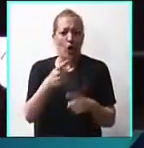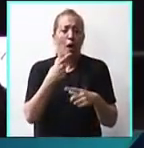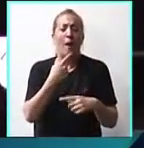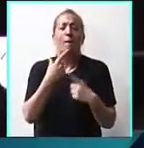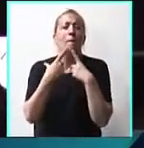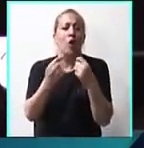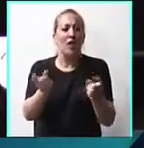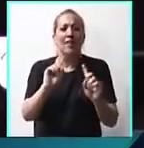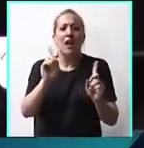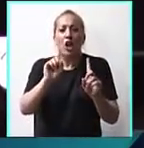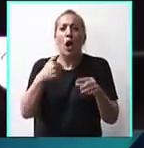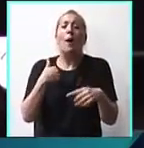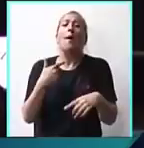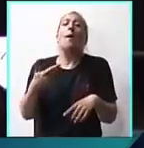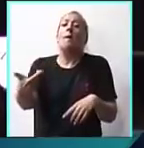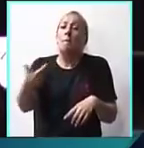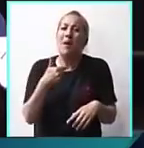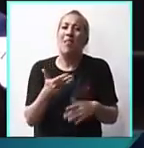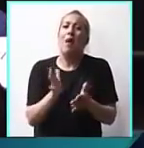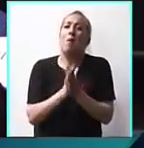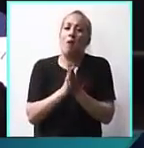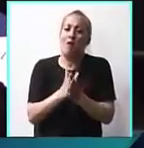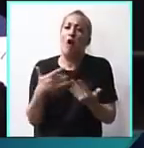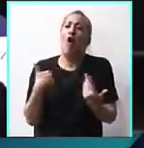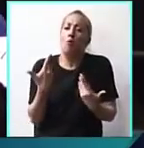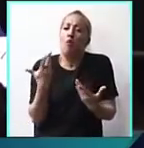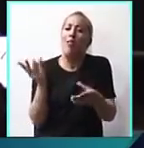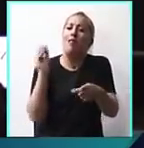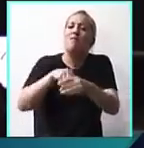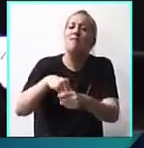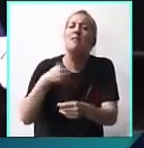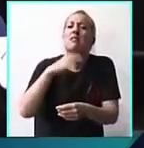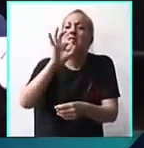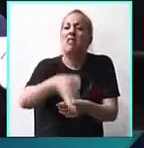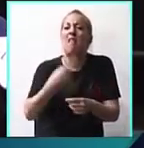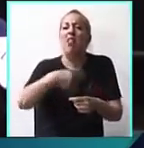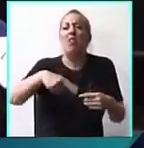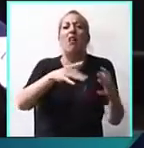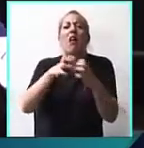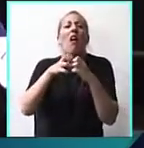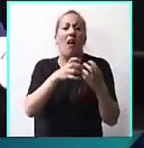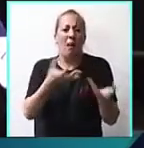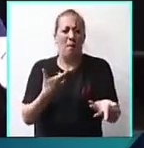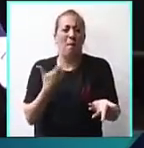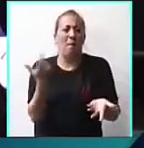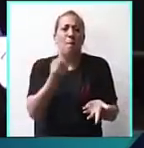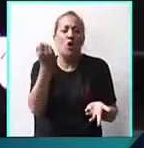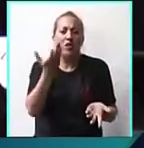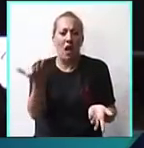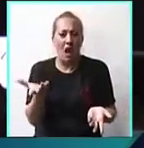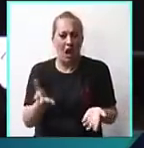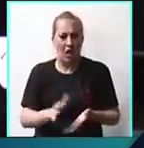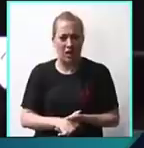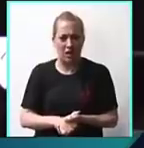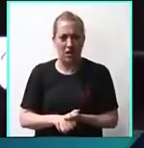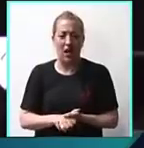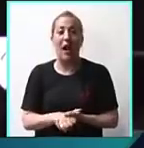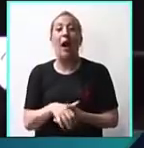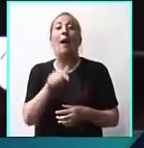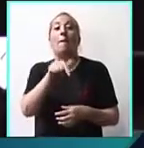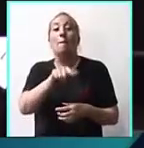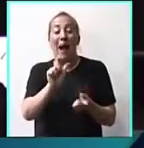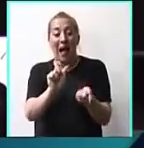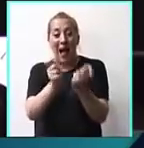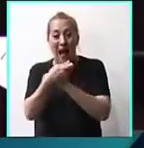pedimos que al menos nos den un poco de espacio para poder saber qué es lo que discutimos. Creo que es algo elemental. Para pasar a esta reforma,